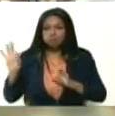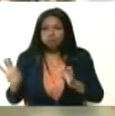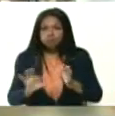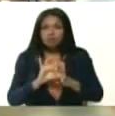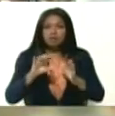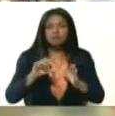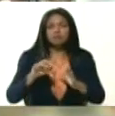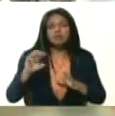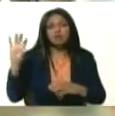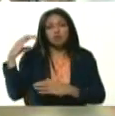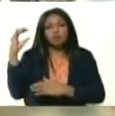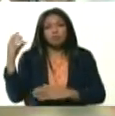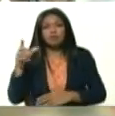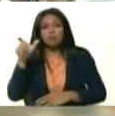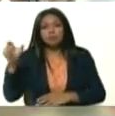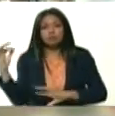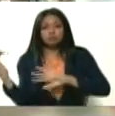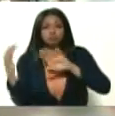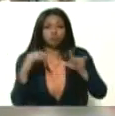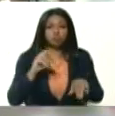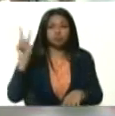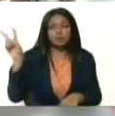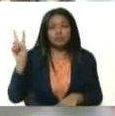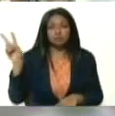migrantes venezolanos? Adelante.